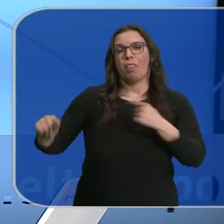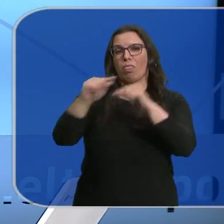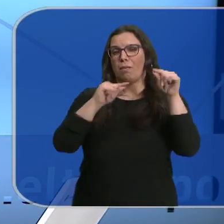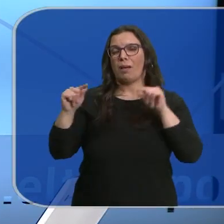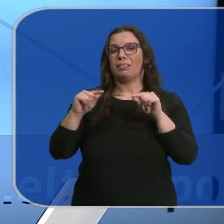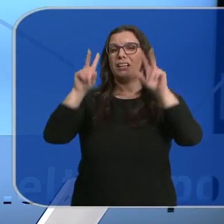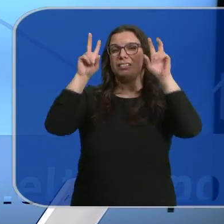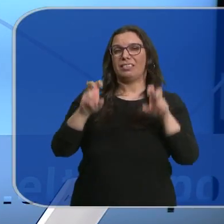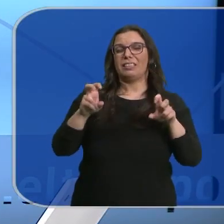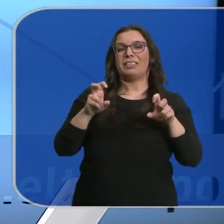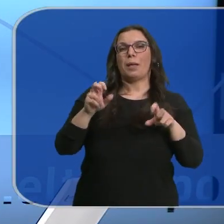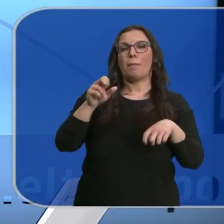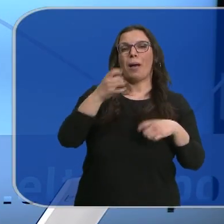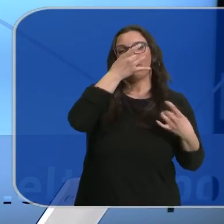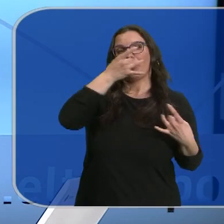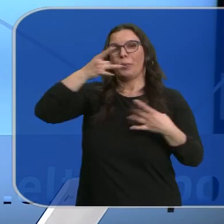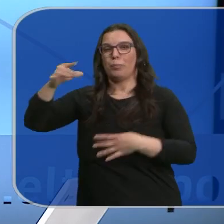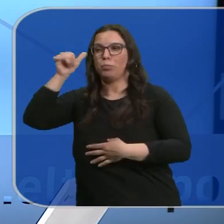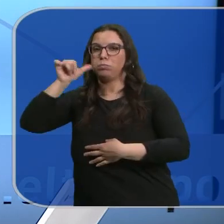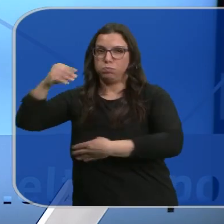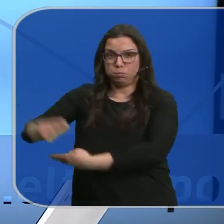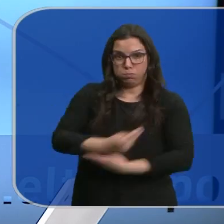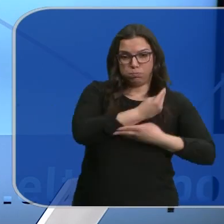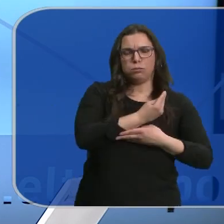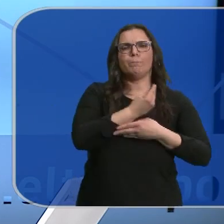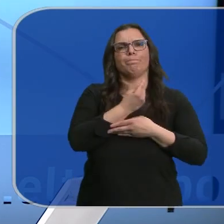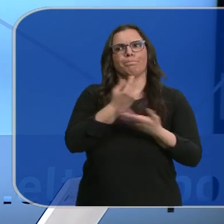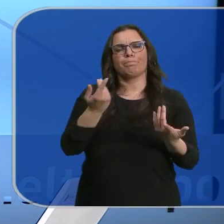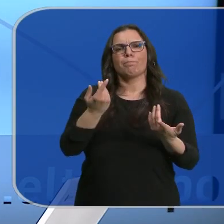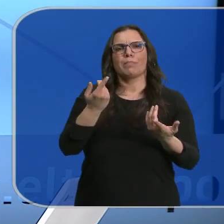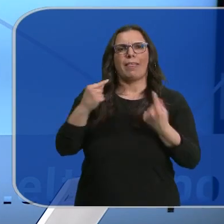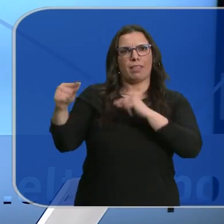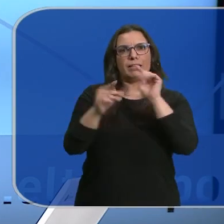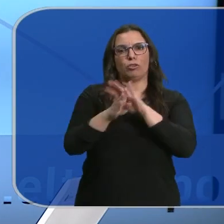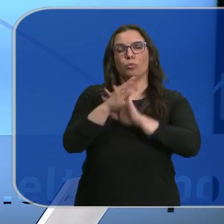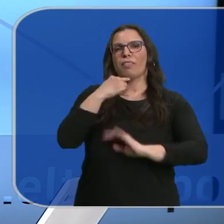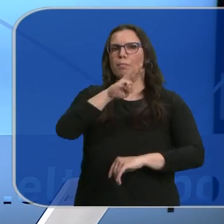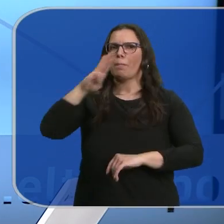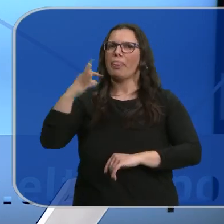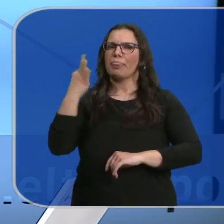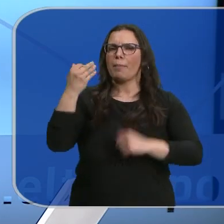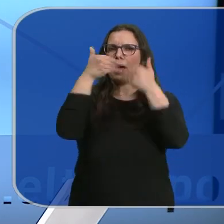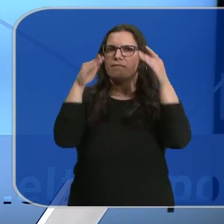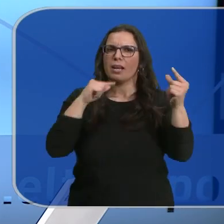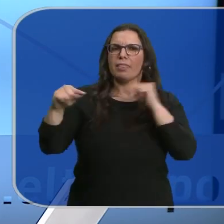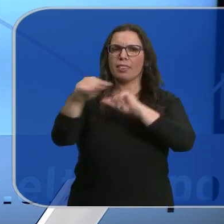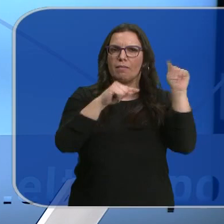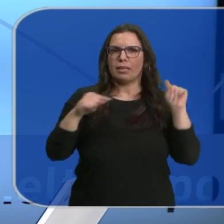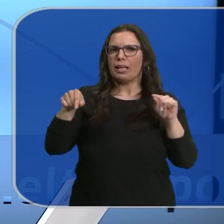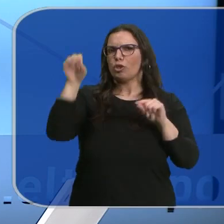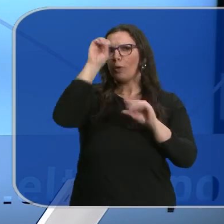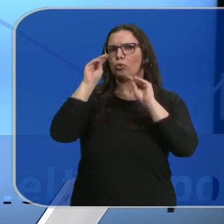alrededor de la gestación subrogada. El Partido Popular insiste en poner el tema sobre la mesa y aclara que esta es una postura que mantienen desde